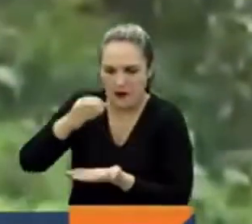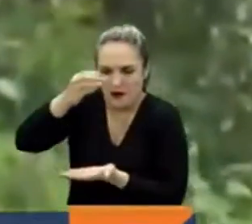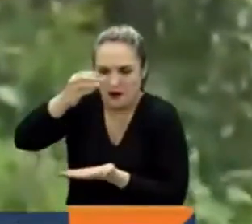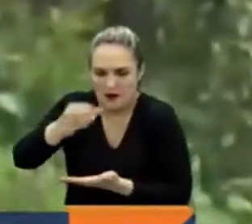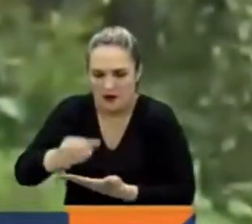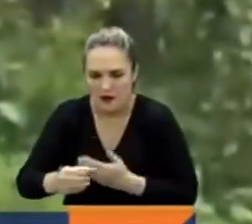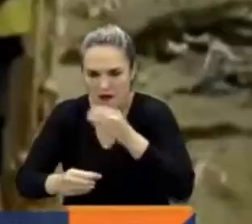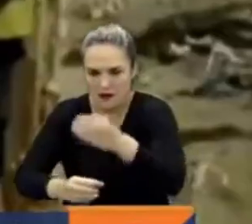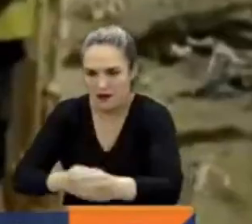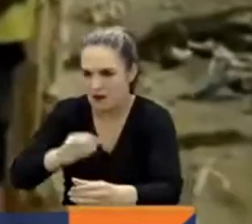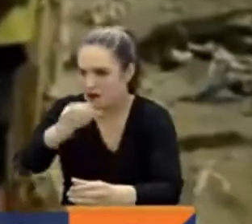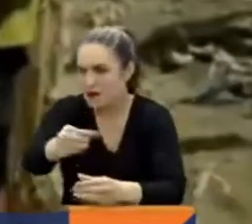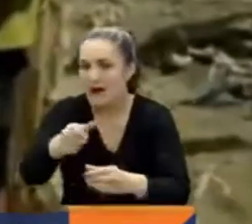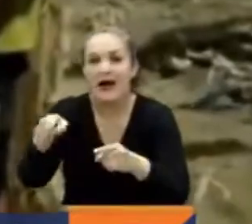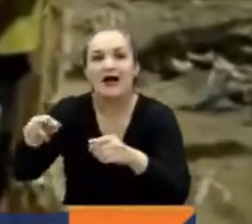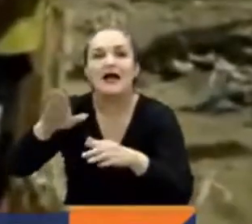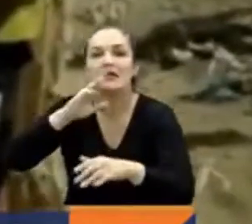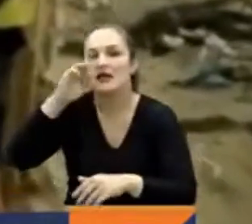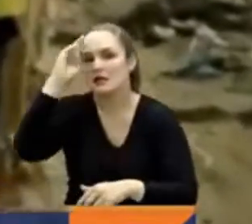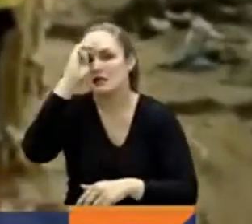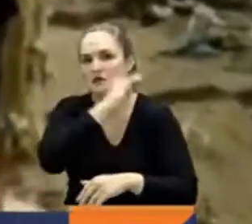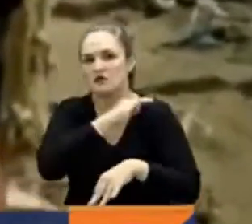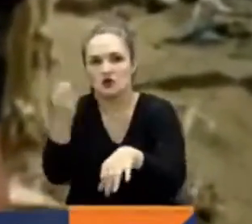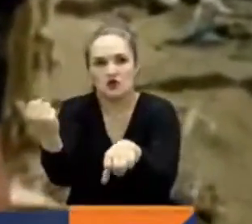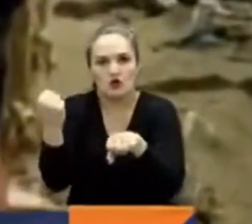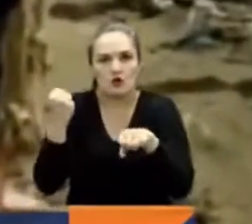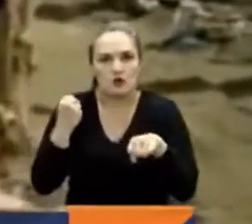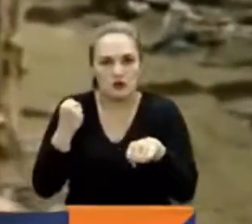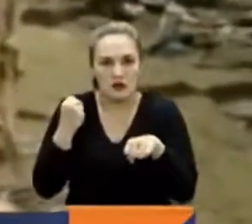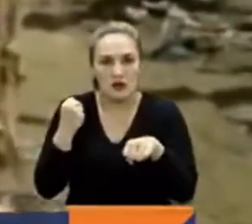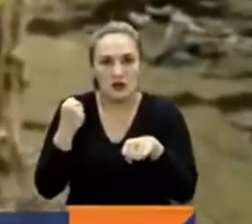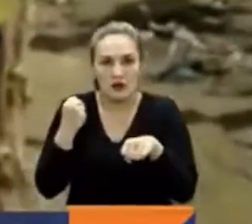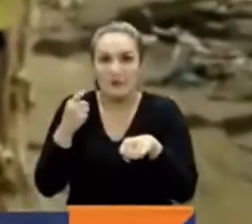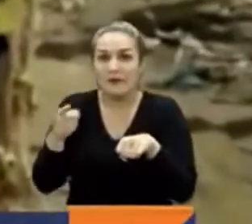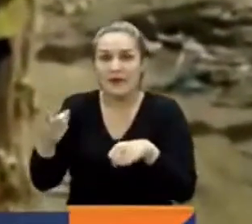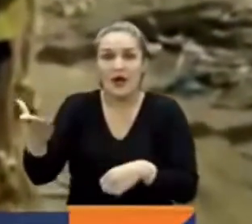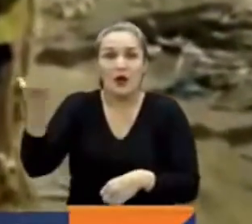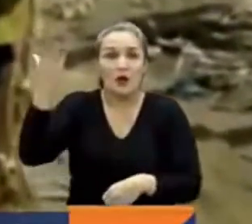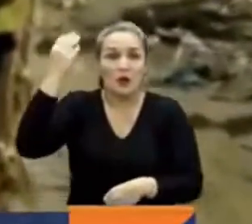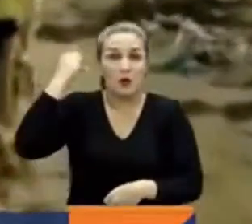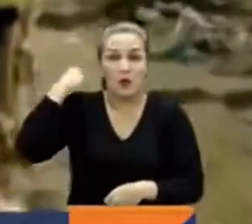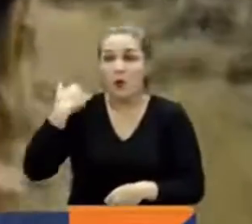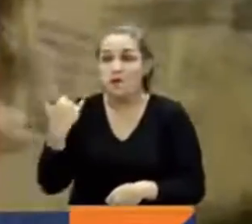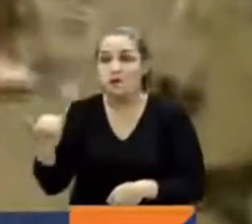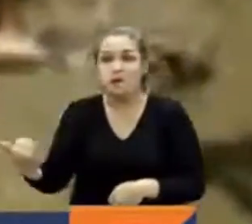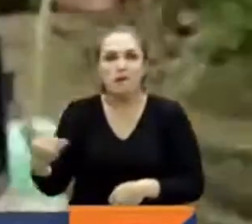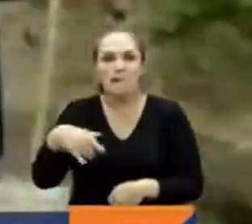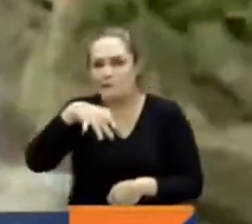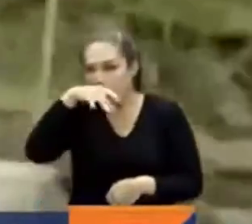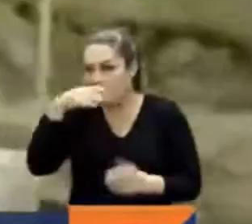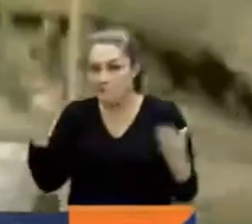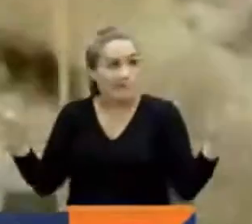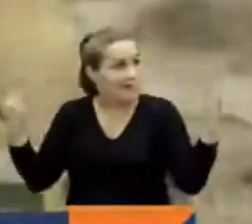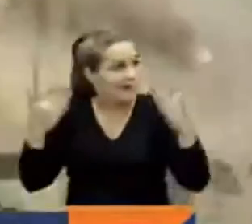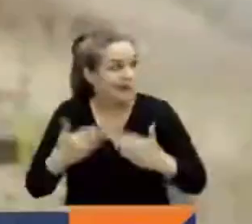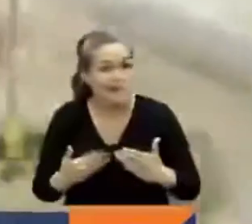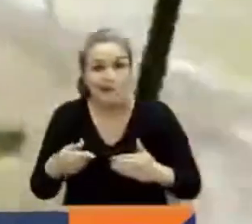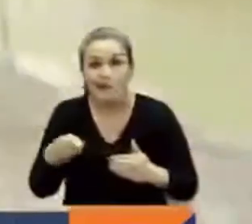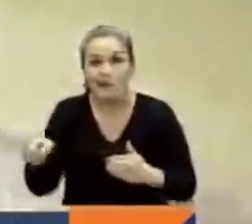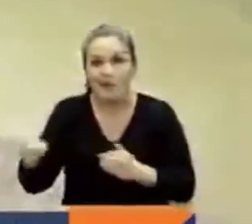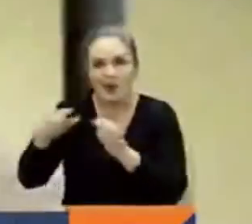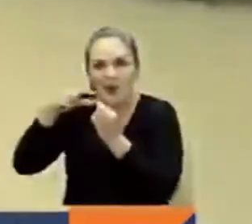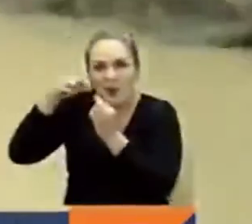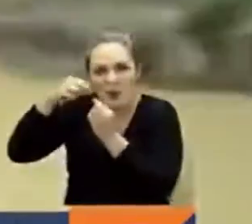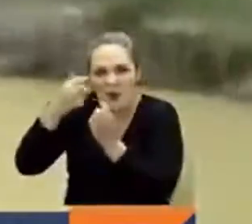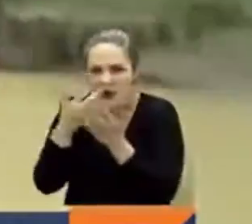nuestros soldados en el área de operaciones. Luego son trasladadas a las zonas donde antes sembraban cultivos ilícitos para las finanzas de grupos al margen de la